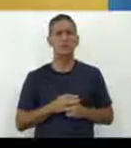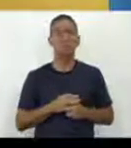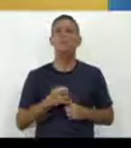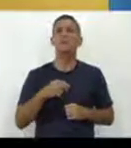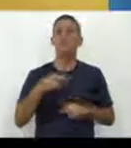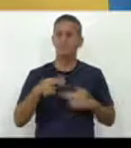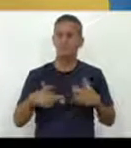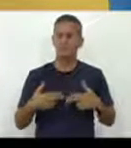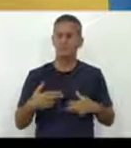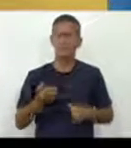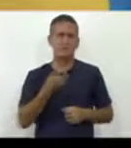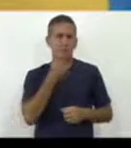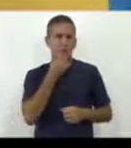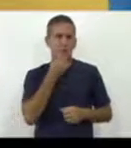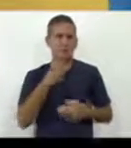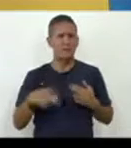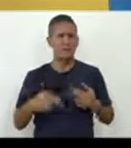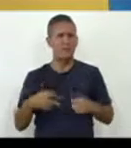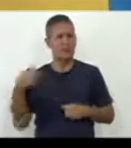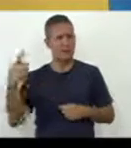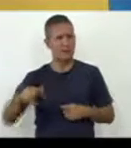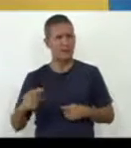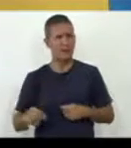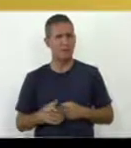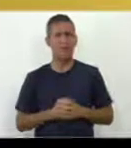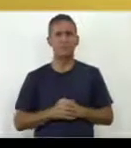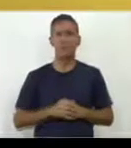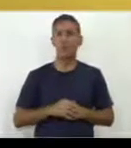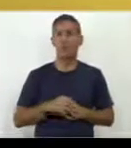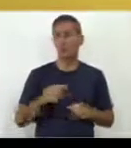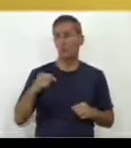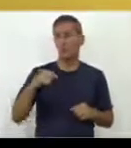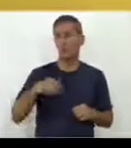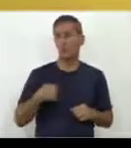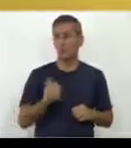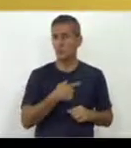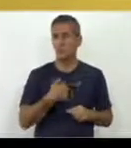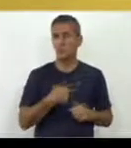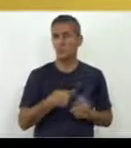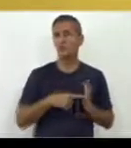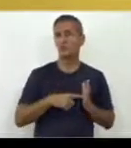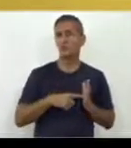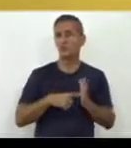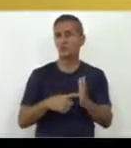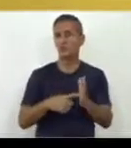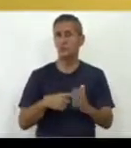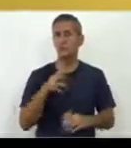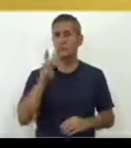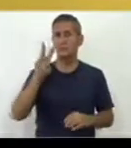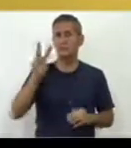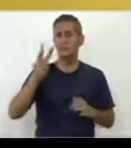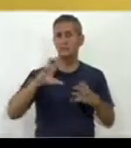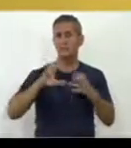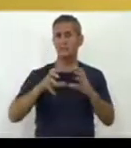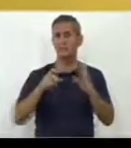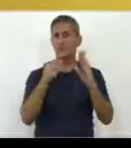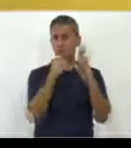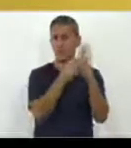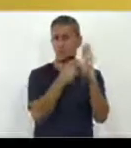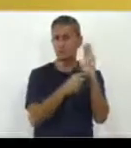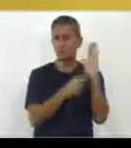Entonces, nosotros vamos a sugerir tres modos de actuación fundamentales